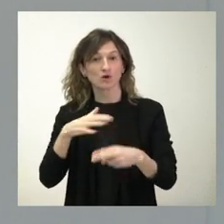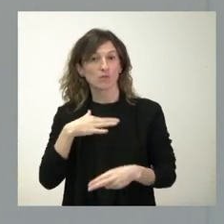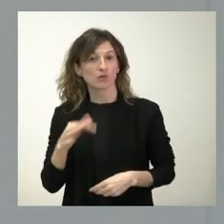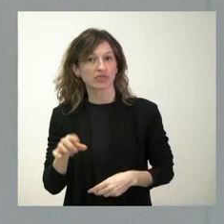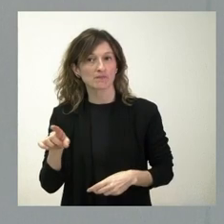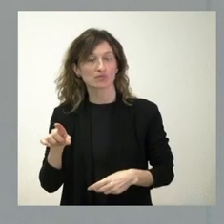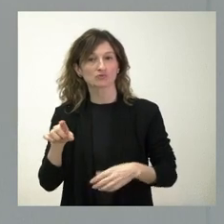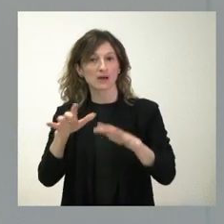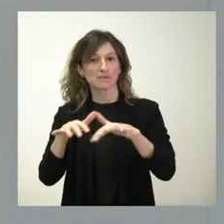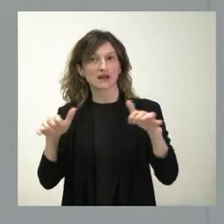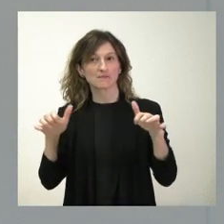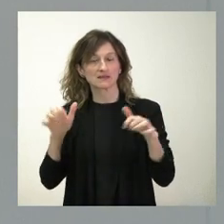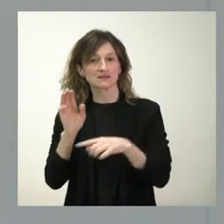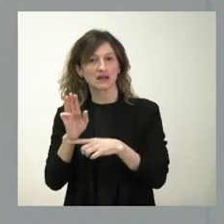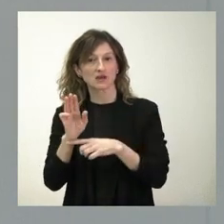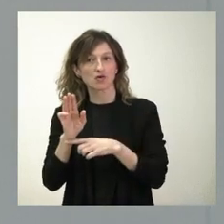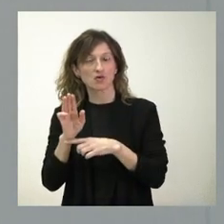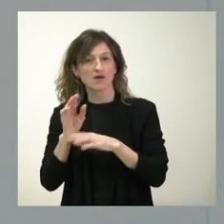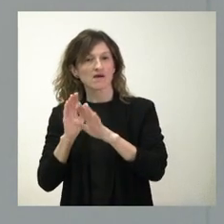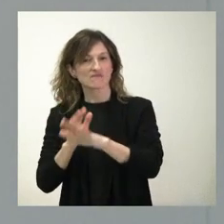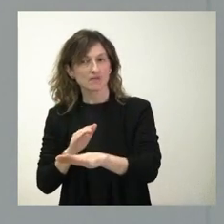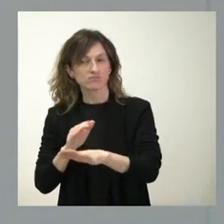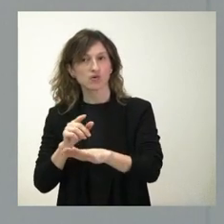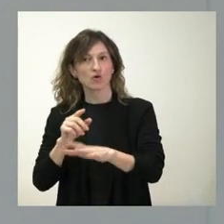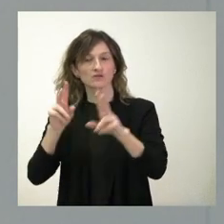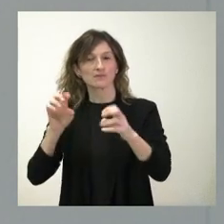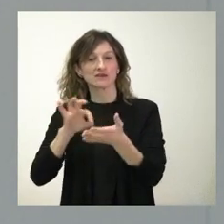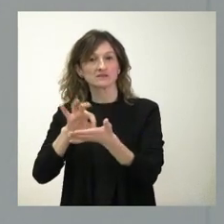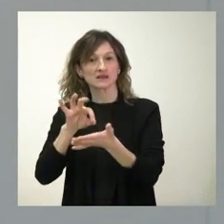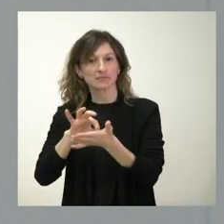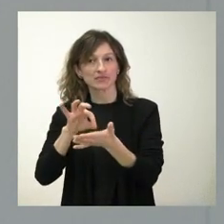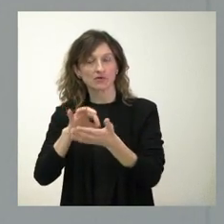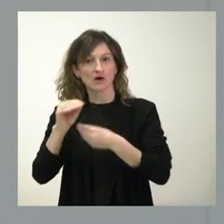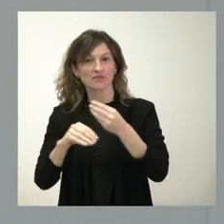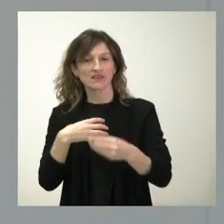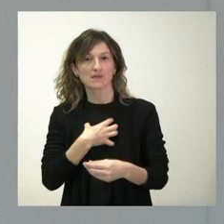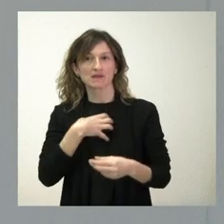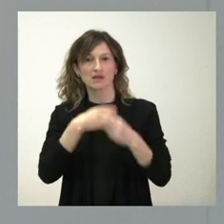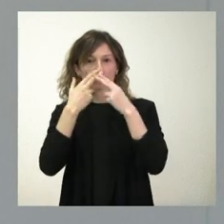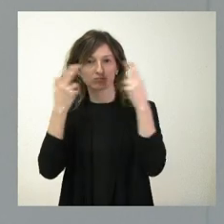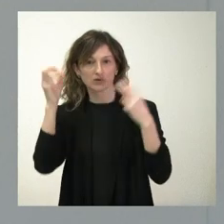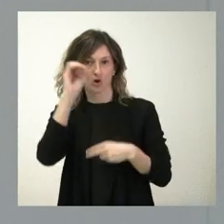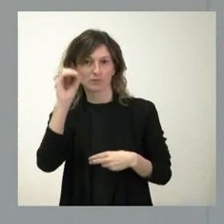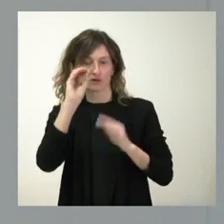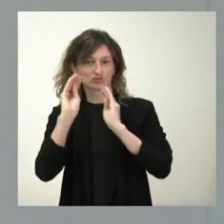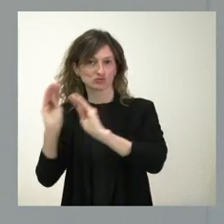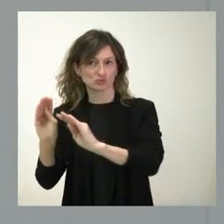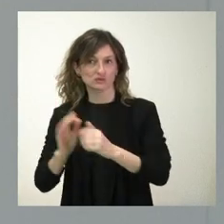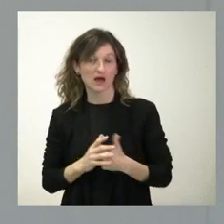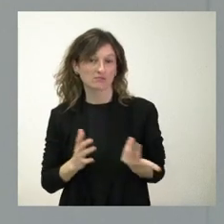en el ámbito parlamentario, era partidario de que estos servicios se realizaran por los empleados públicos y, por tanto,